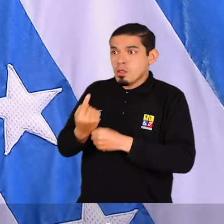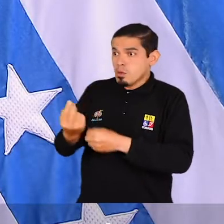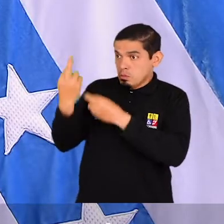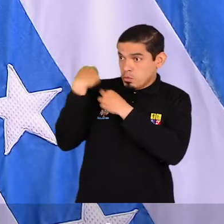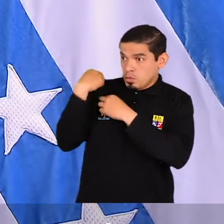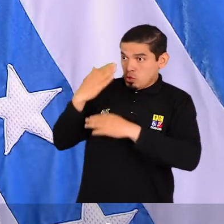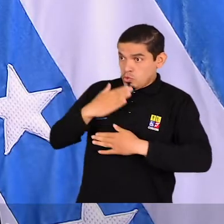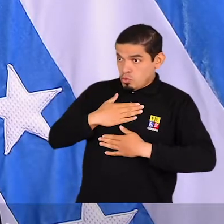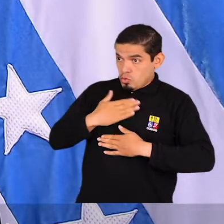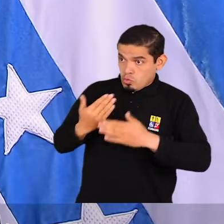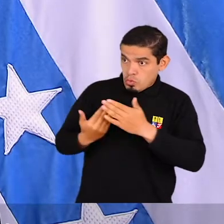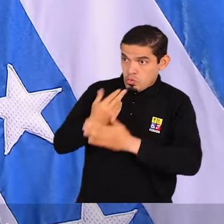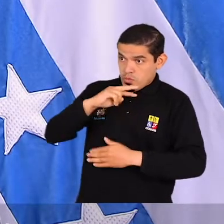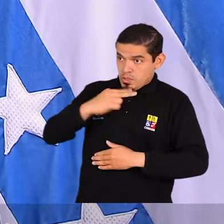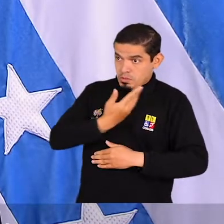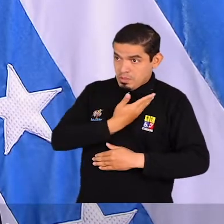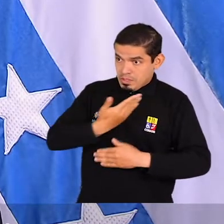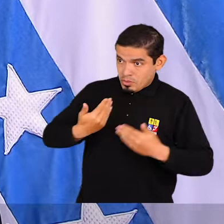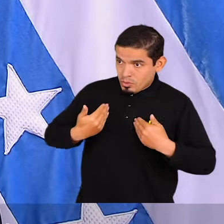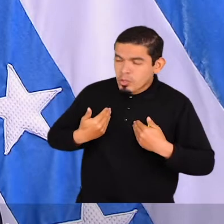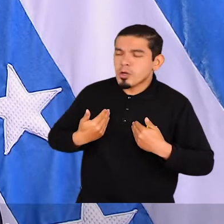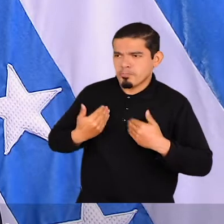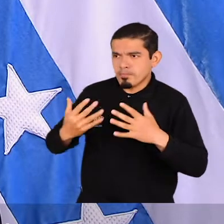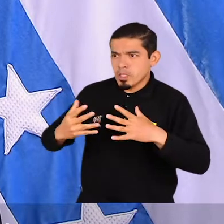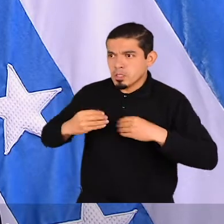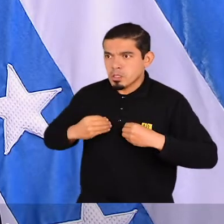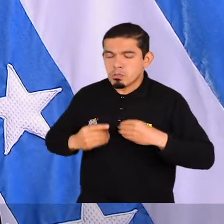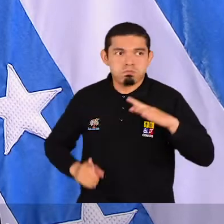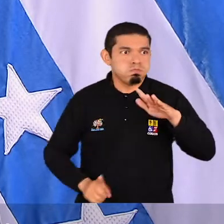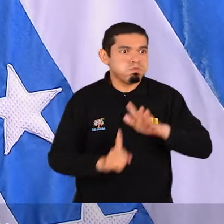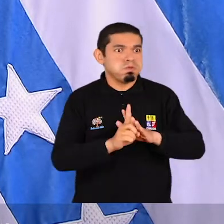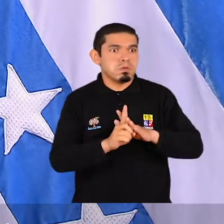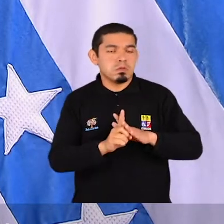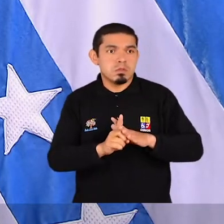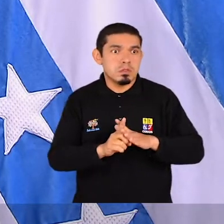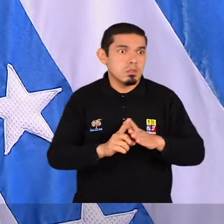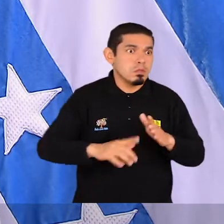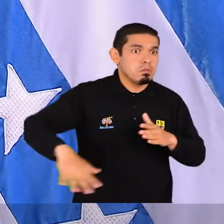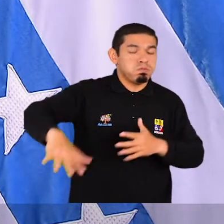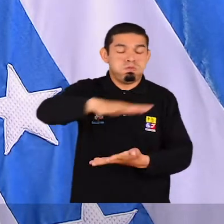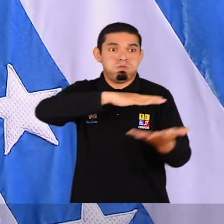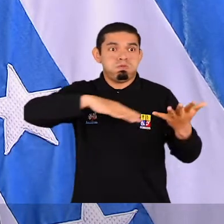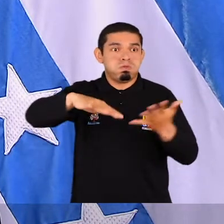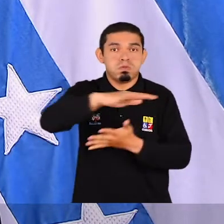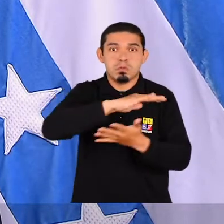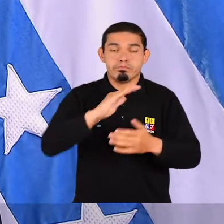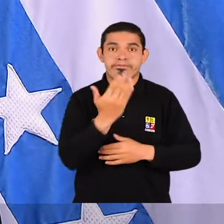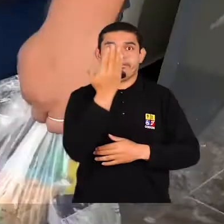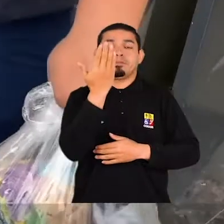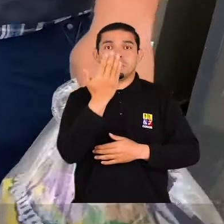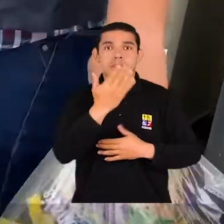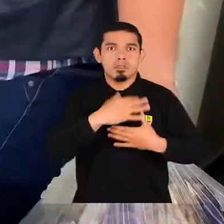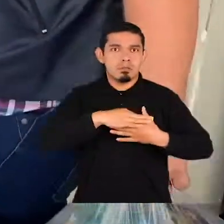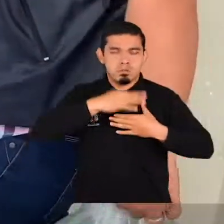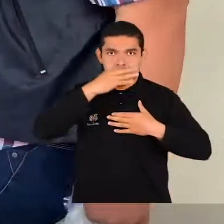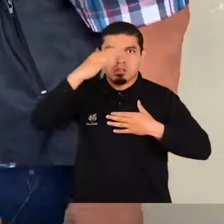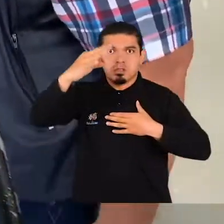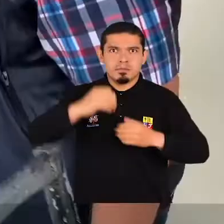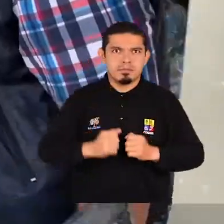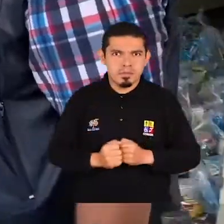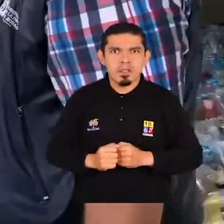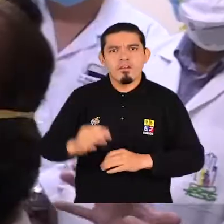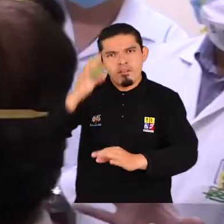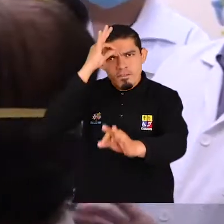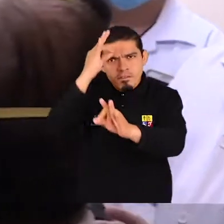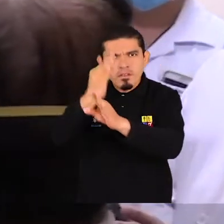responsabilidad, nunca pensé que podría suceder todo lo que ha ocurrido. La fe debe de unirnos, para con trabajo